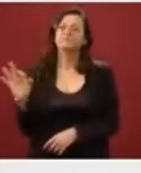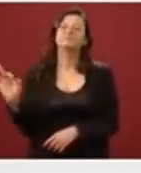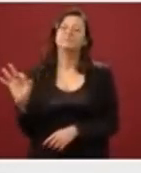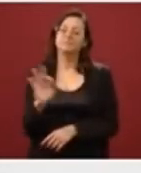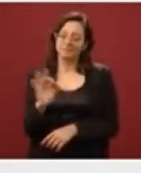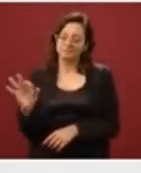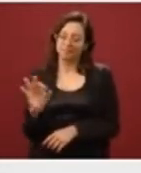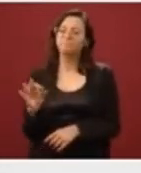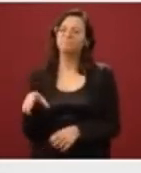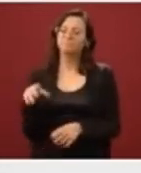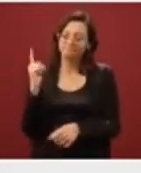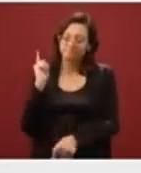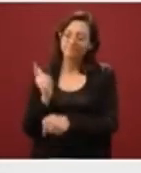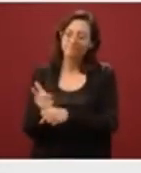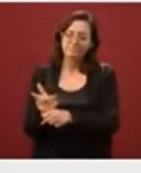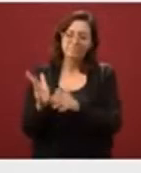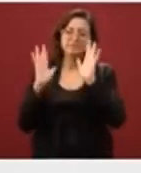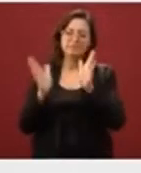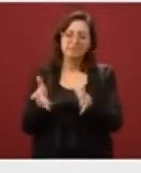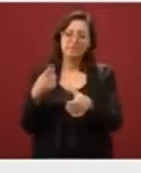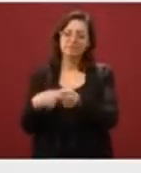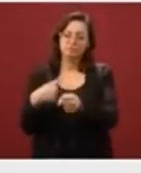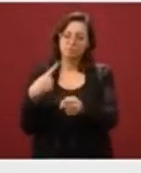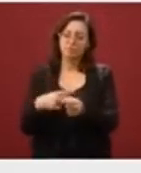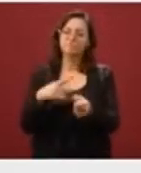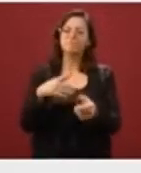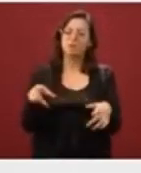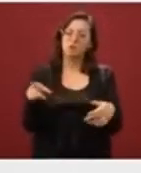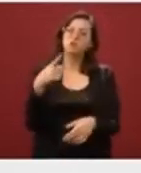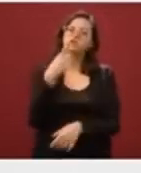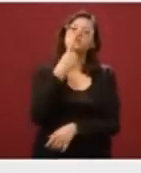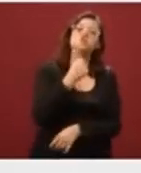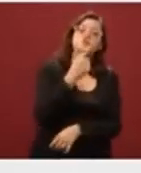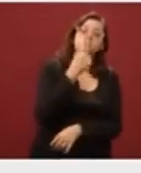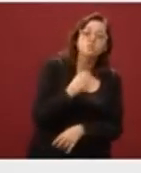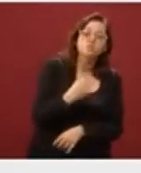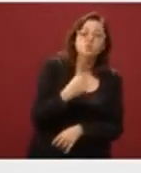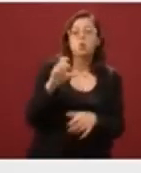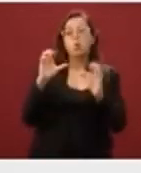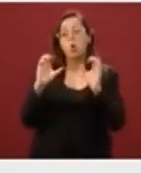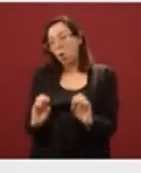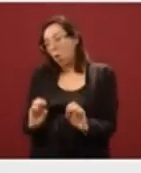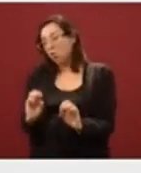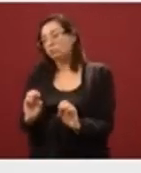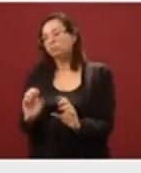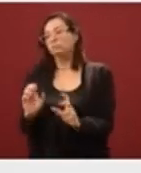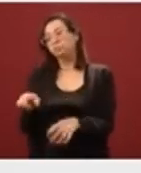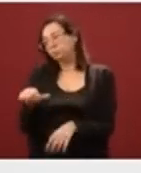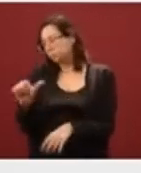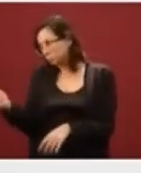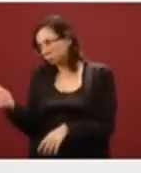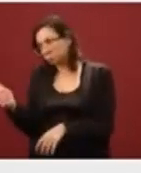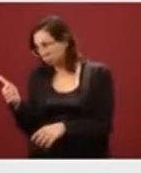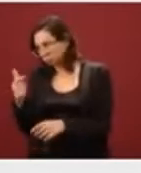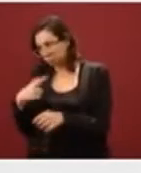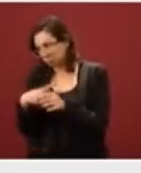confirmados que se sumen a los de color rojito o podemos tener casos descartados en color verde.